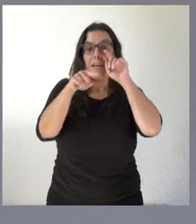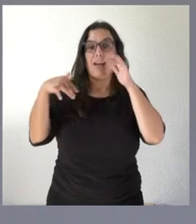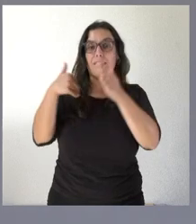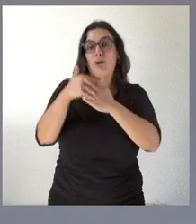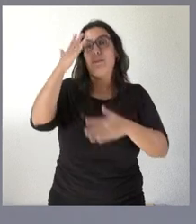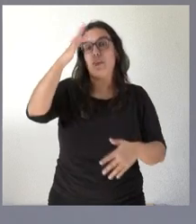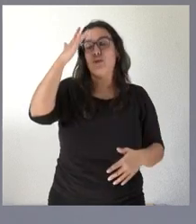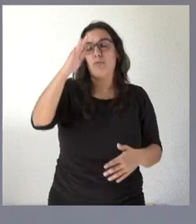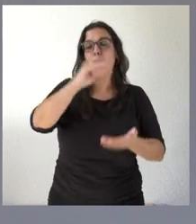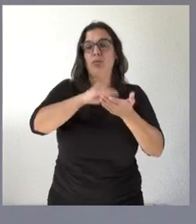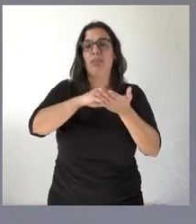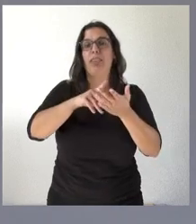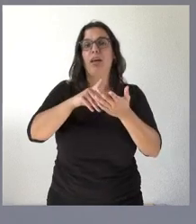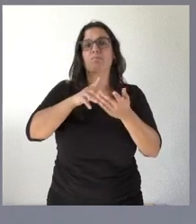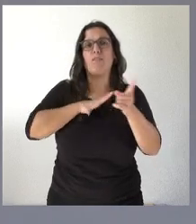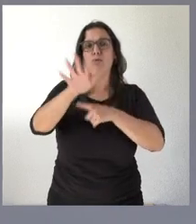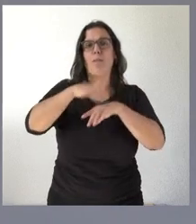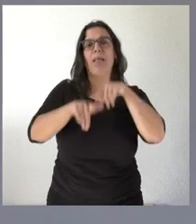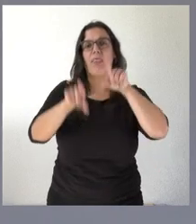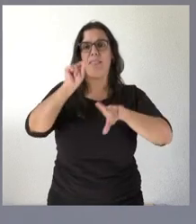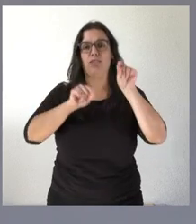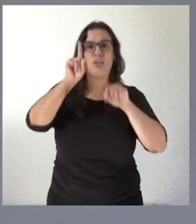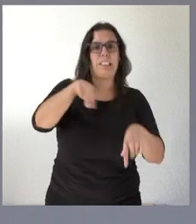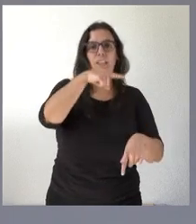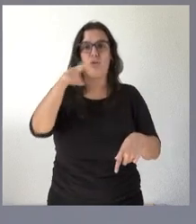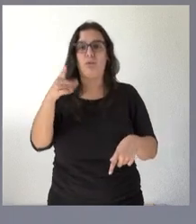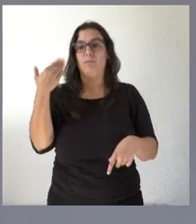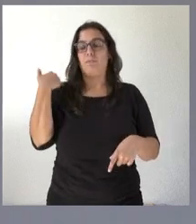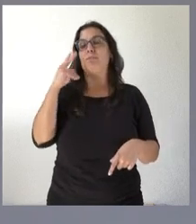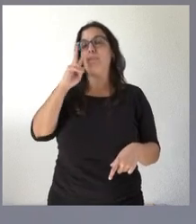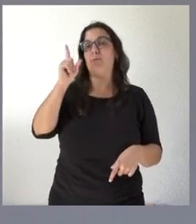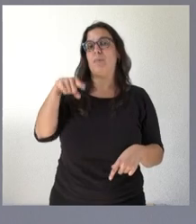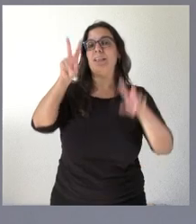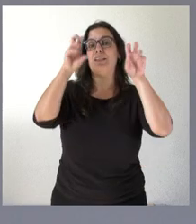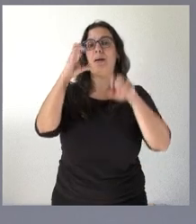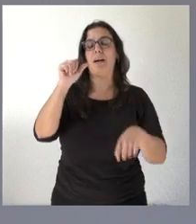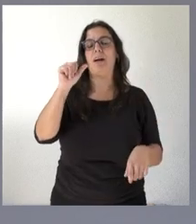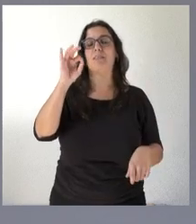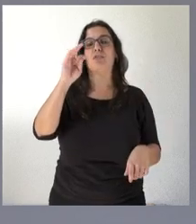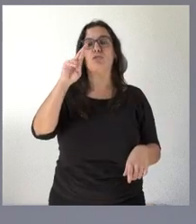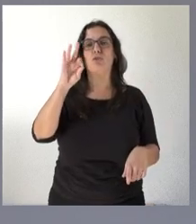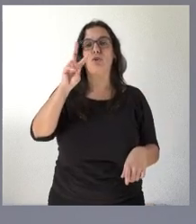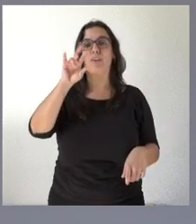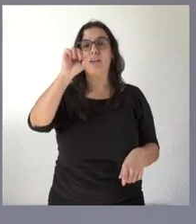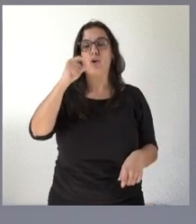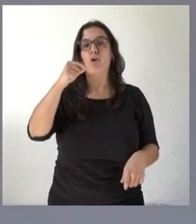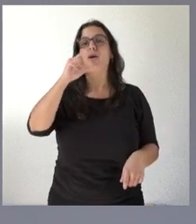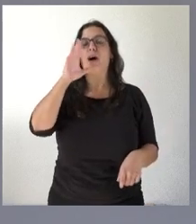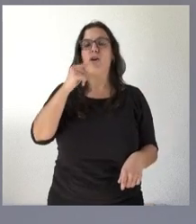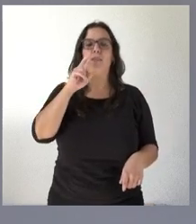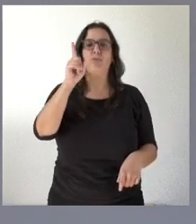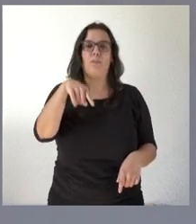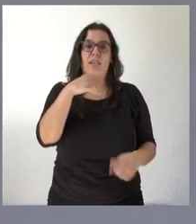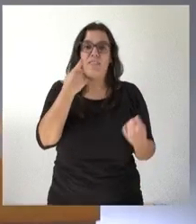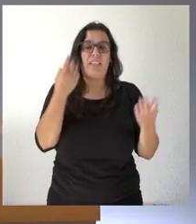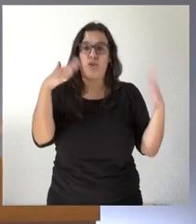mucho algunas de estas decisiones lo vimos en su momento en el tema de Castro Vido y lo estamos viendo en algunas infraestructuras hidráulicas que son absolutamente imprescindibles en este